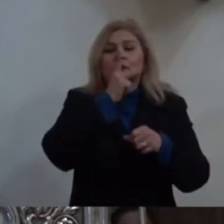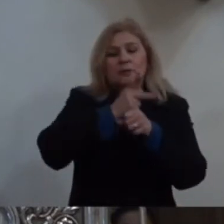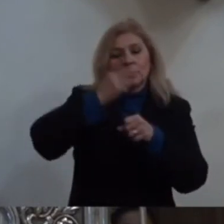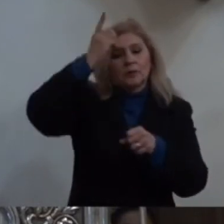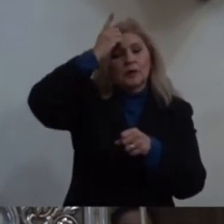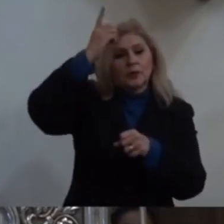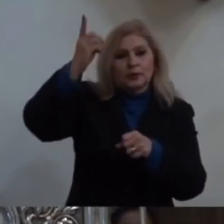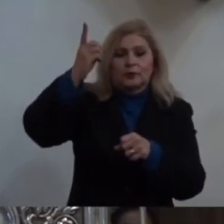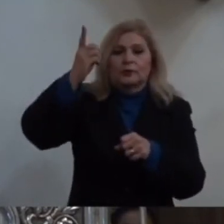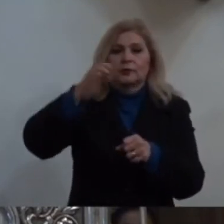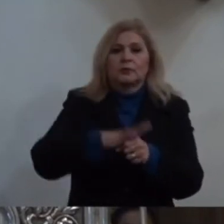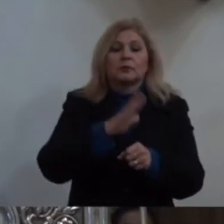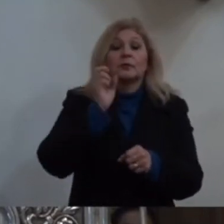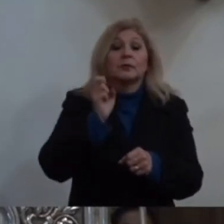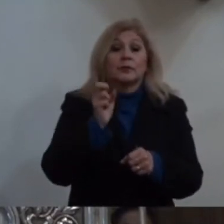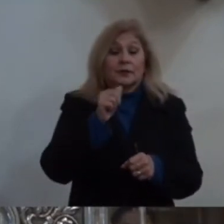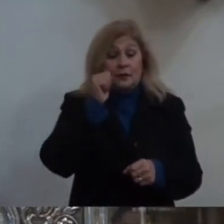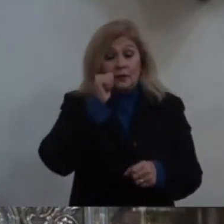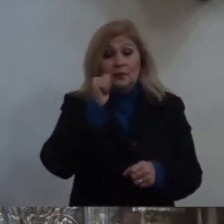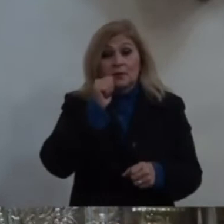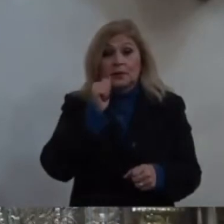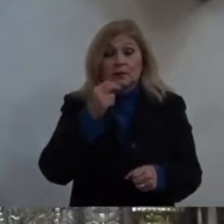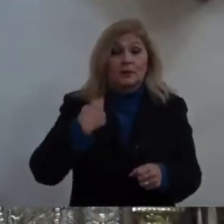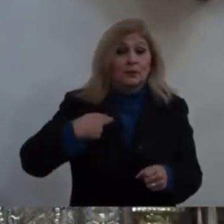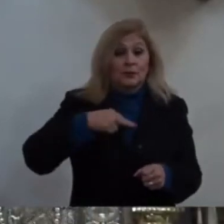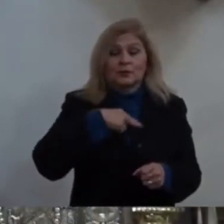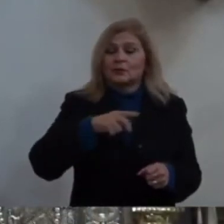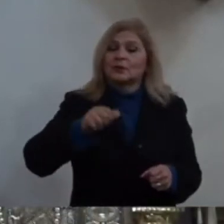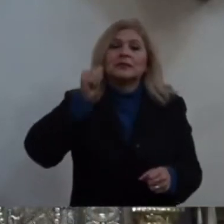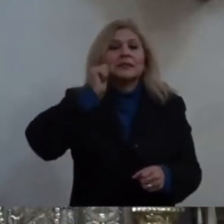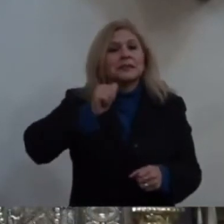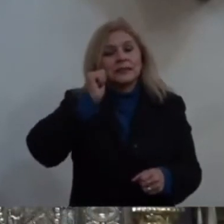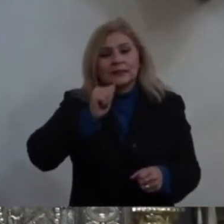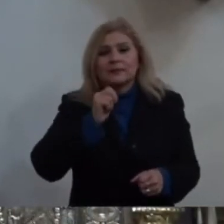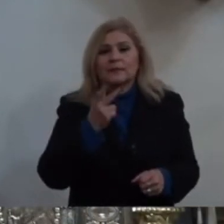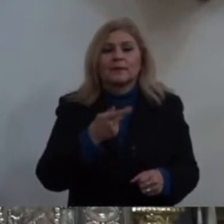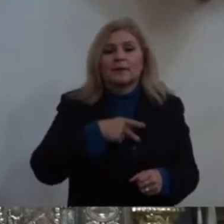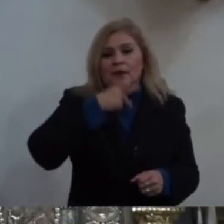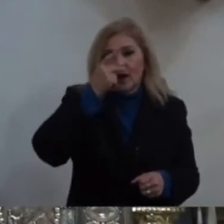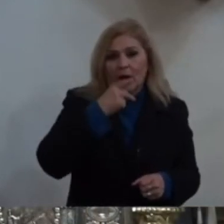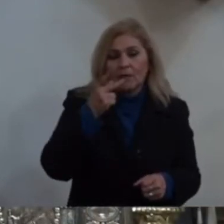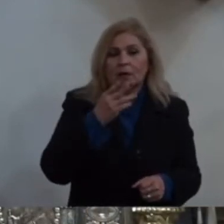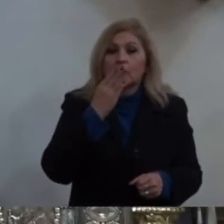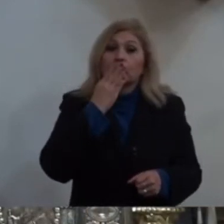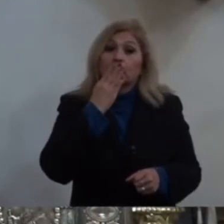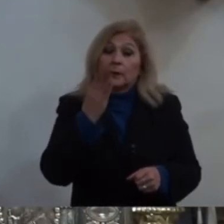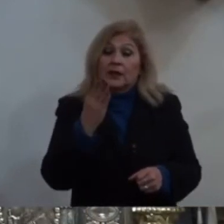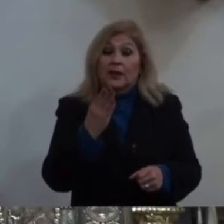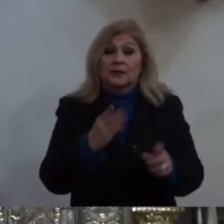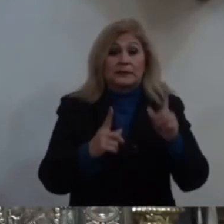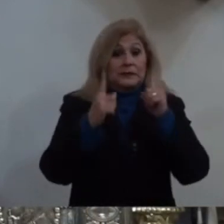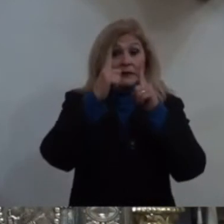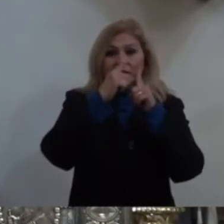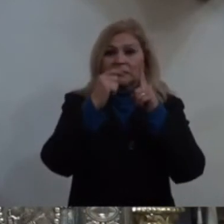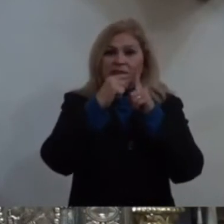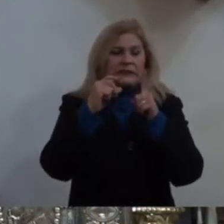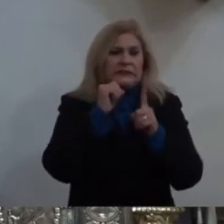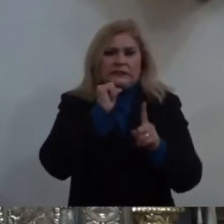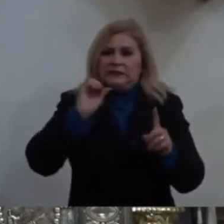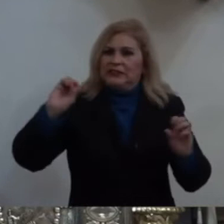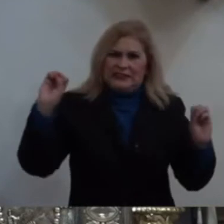Siempre debemos Hablar bien De los demás Nunca hay una razón